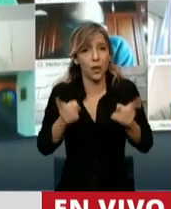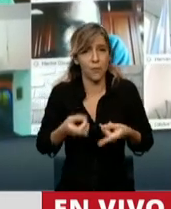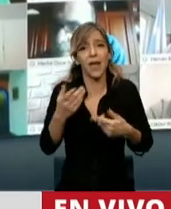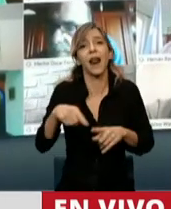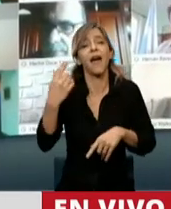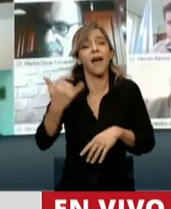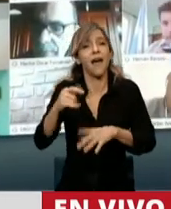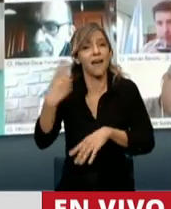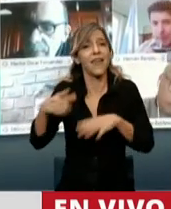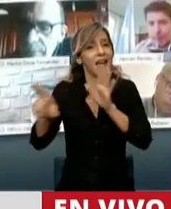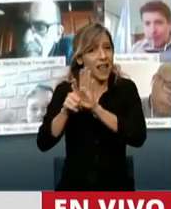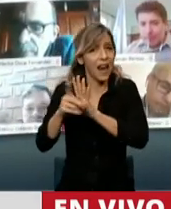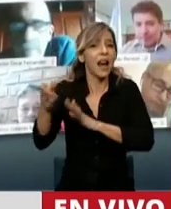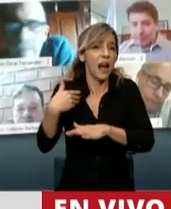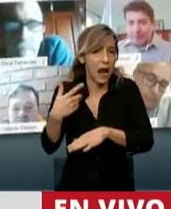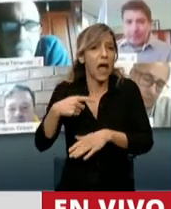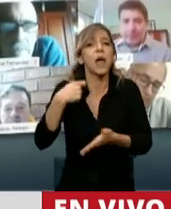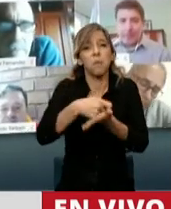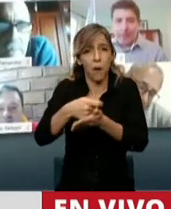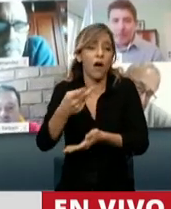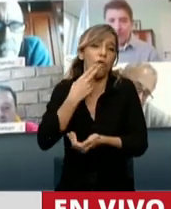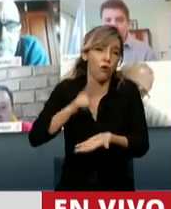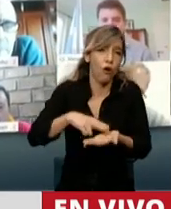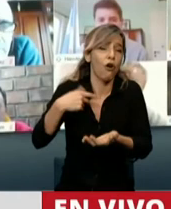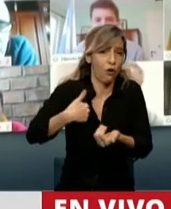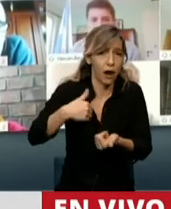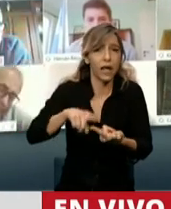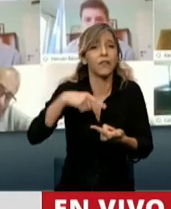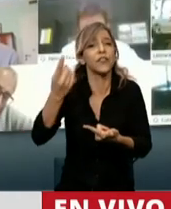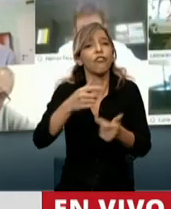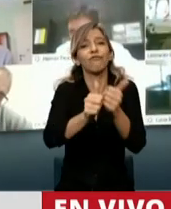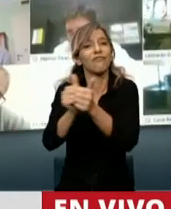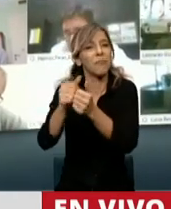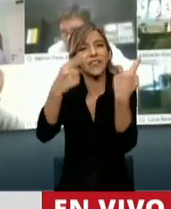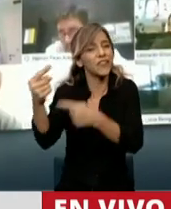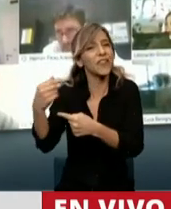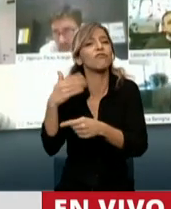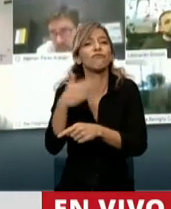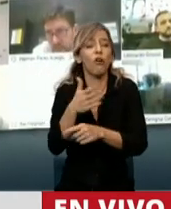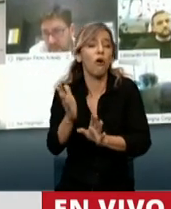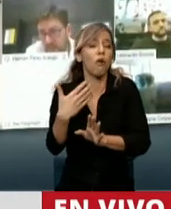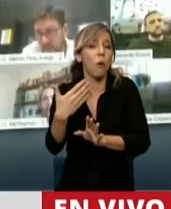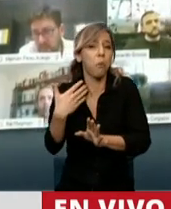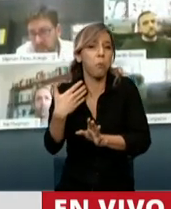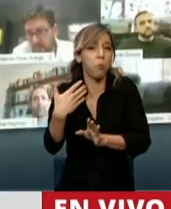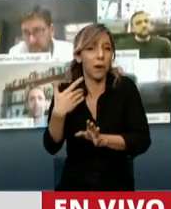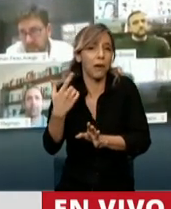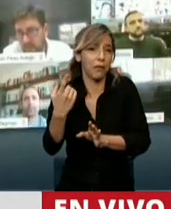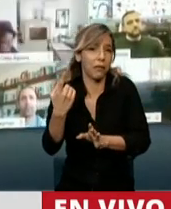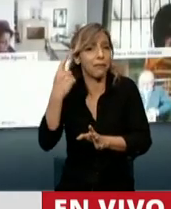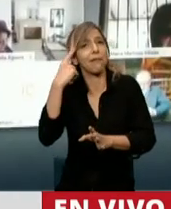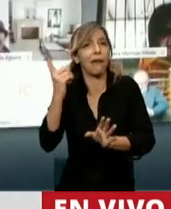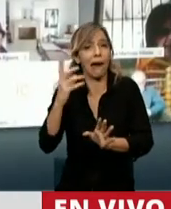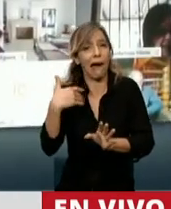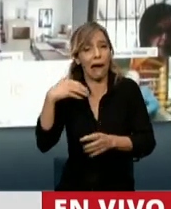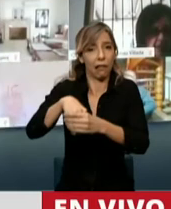de pago, como el de IEXA, como el de Correo Argentino, como el de tantas empresas, y ponerle un nombre fue también un error para toda